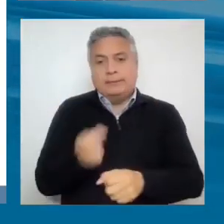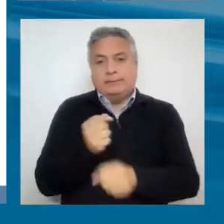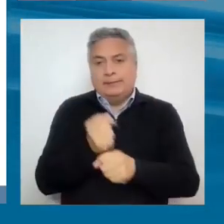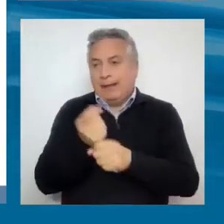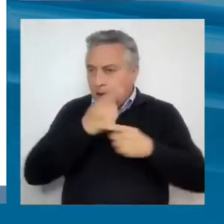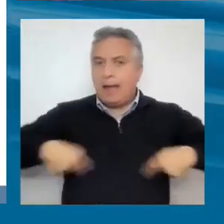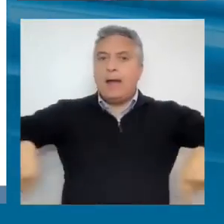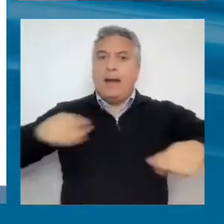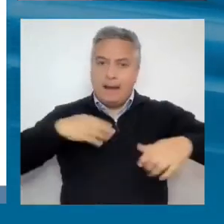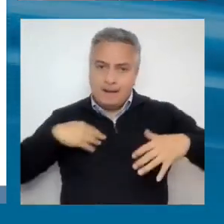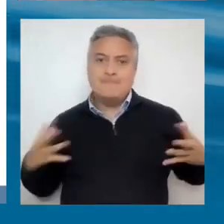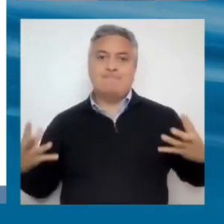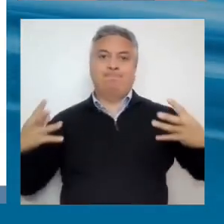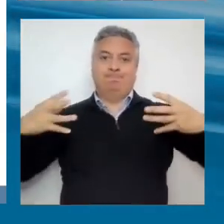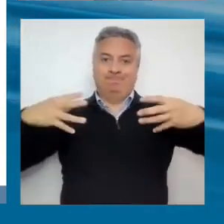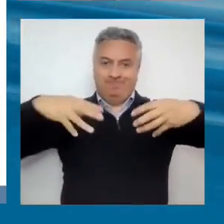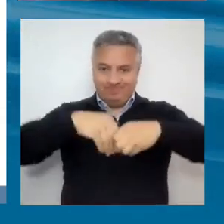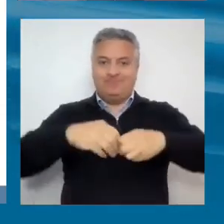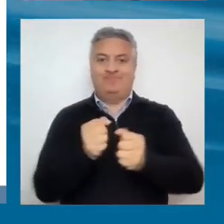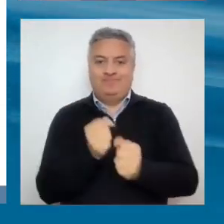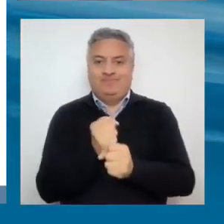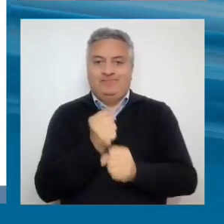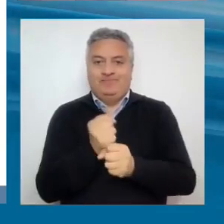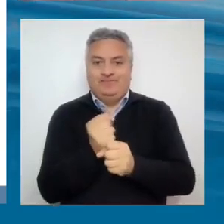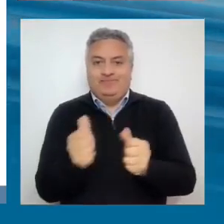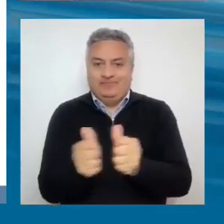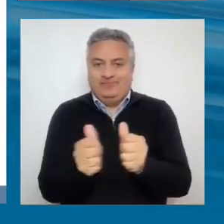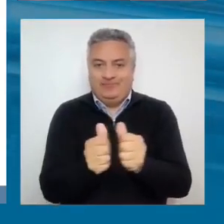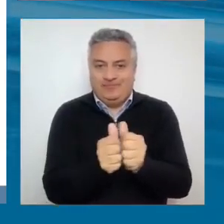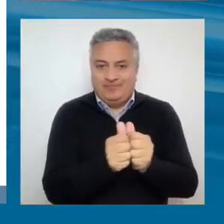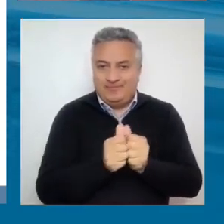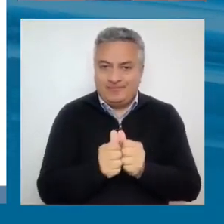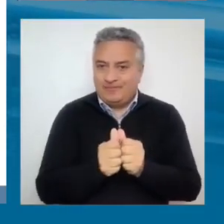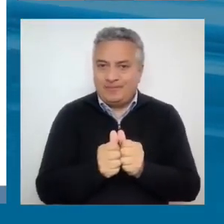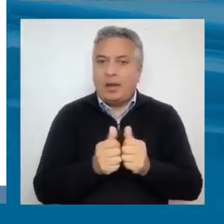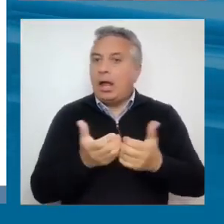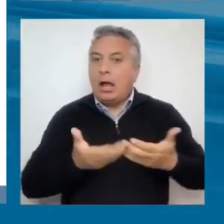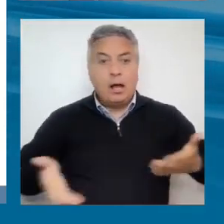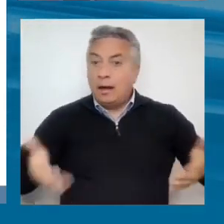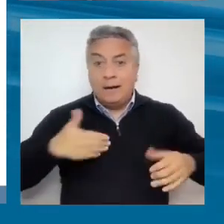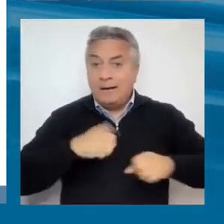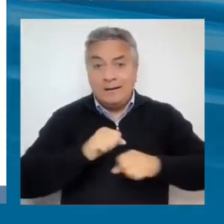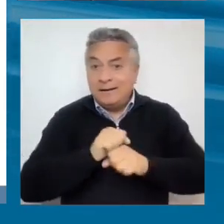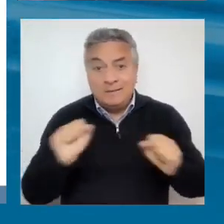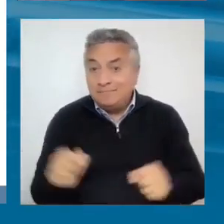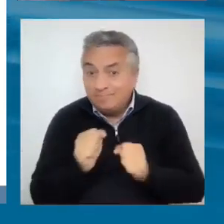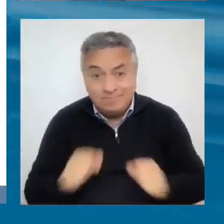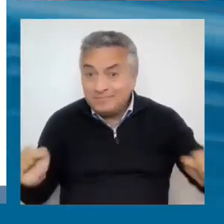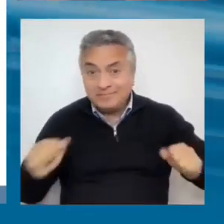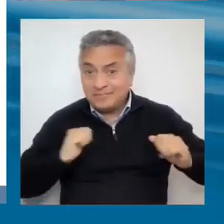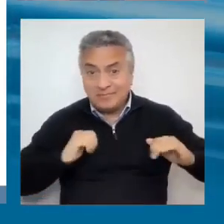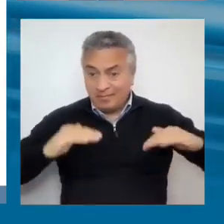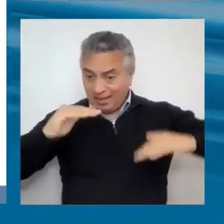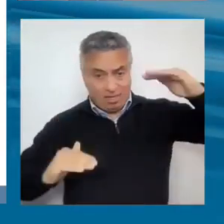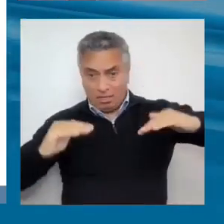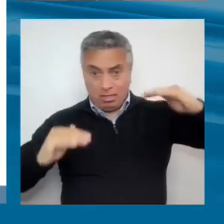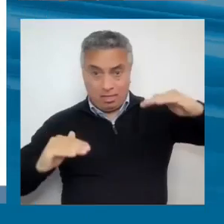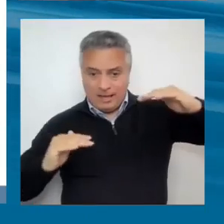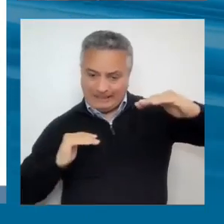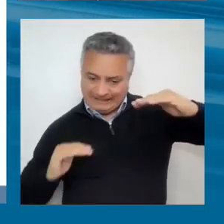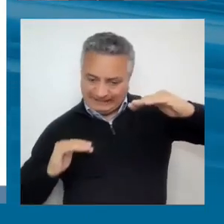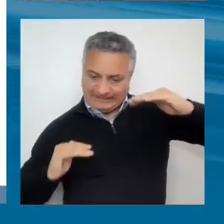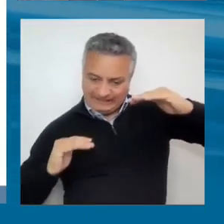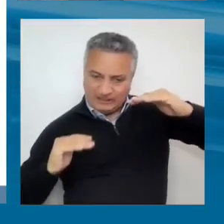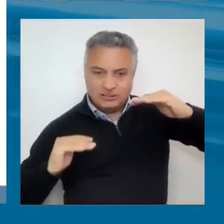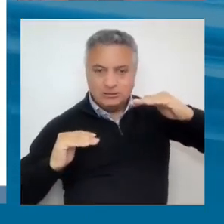Bueno, es porque es algo muy difícil que no hemos logrado reducir desigualdad suficiente. Y habría que, digamos, hacer esa